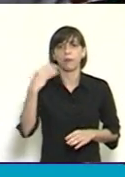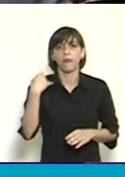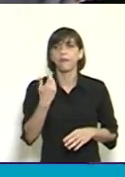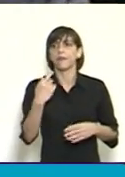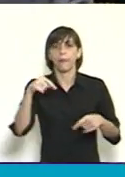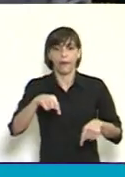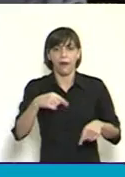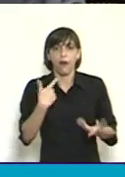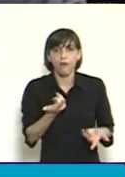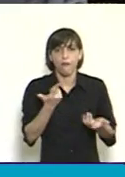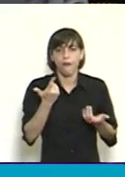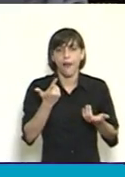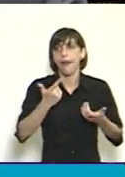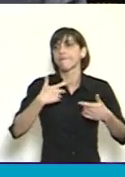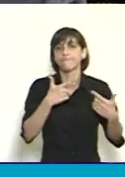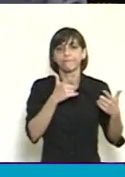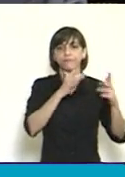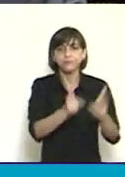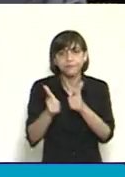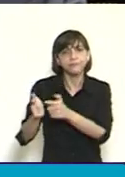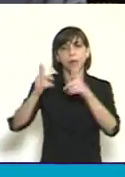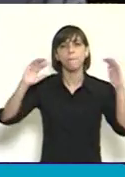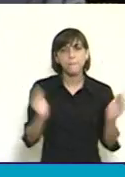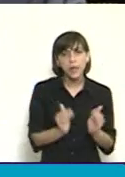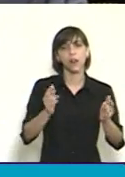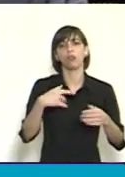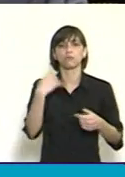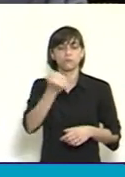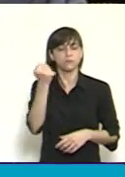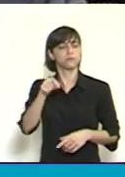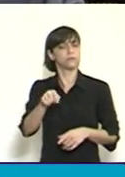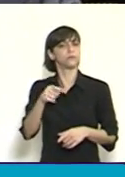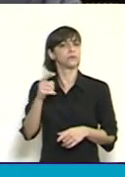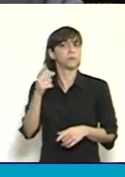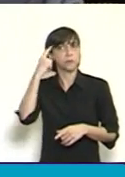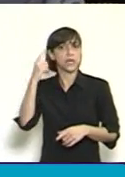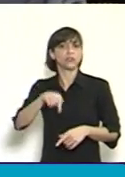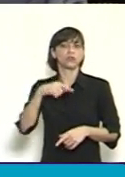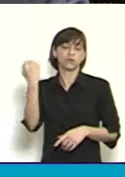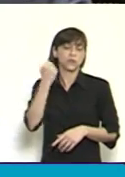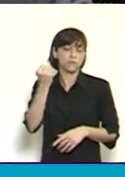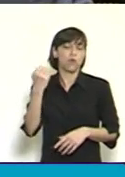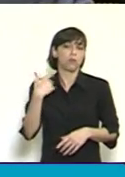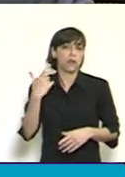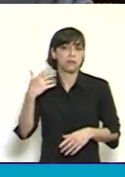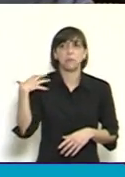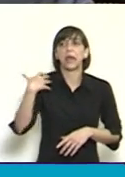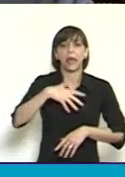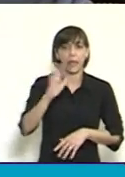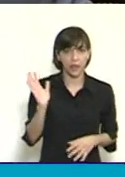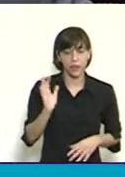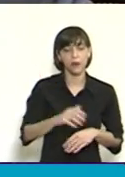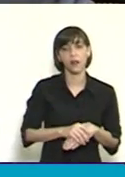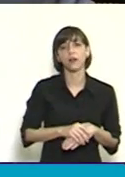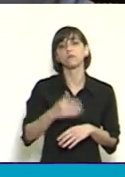las economías criminales, encuentre una respuesta contundente de todo el espectro político del país. Así que con estos